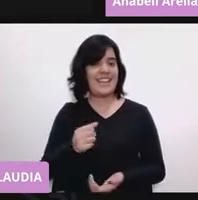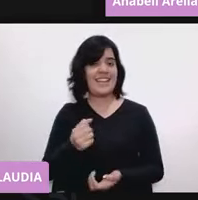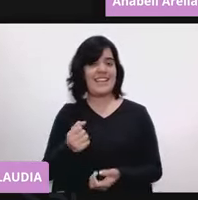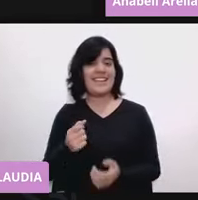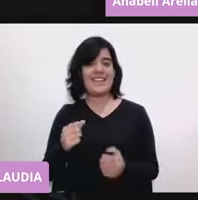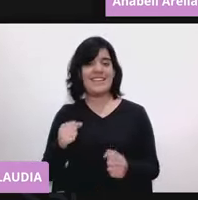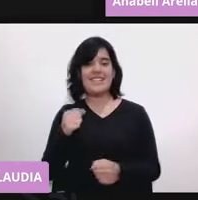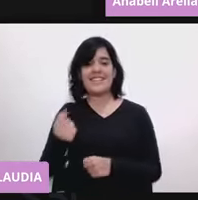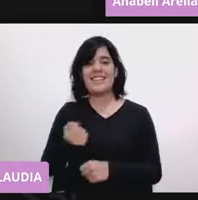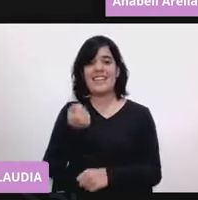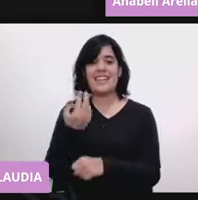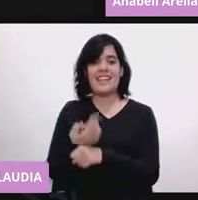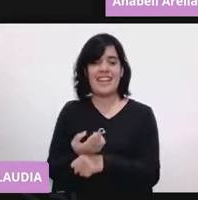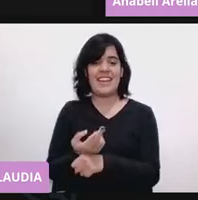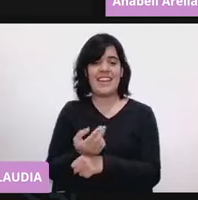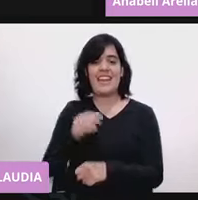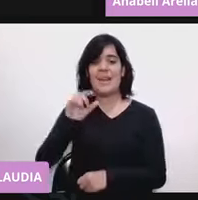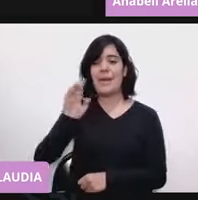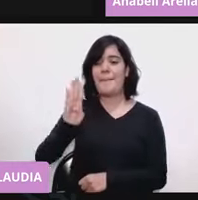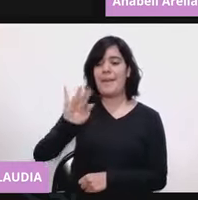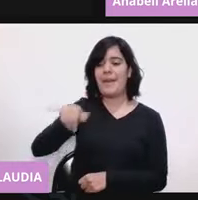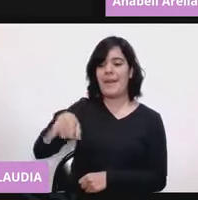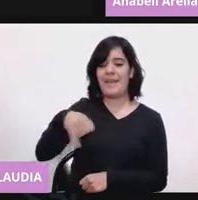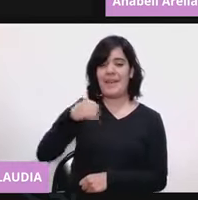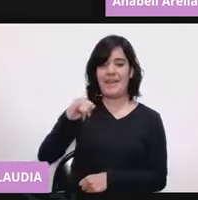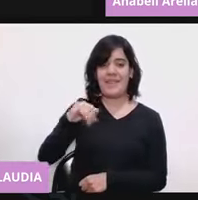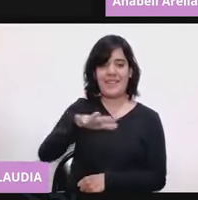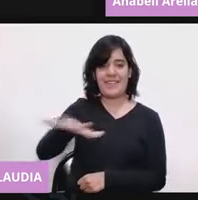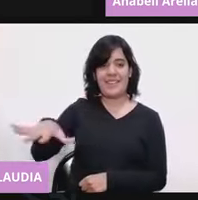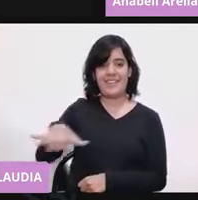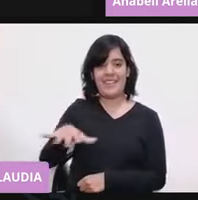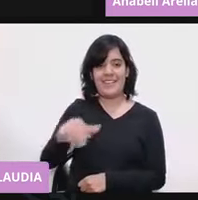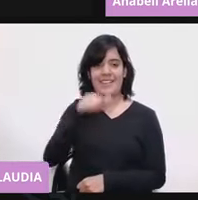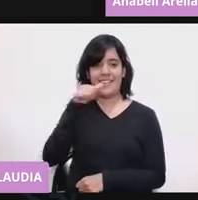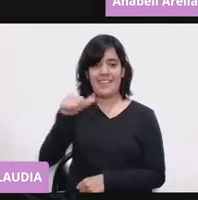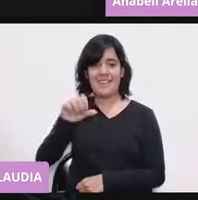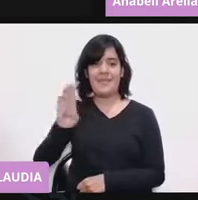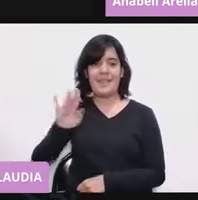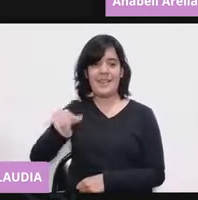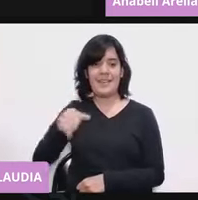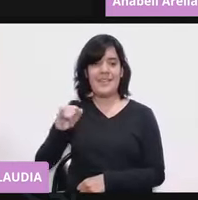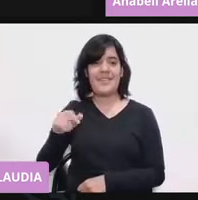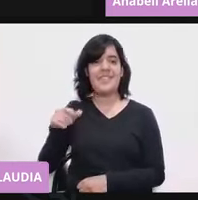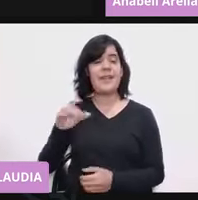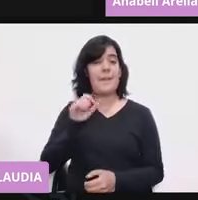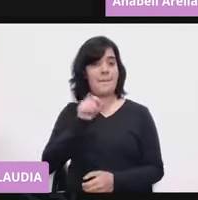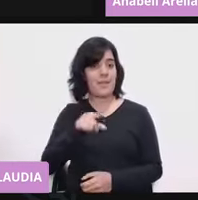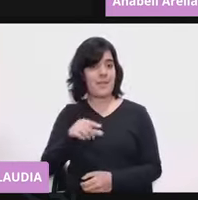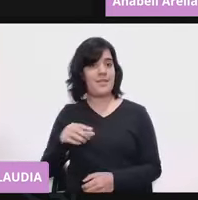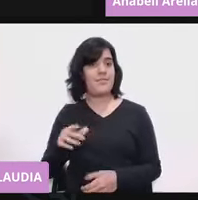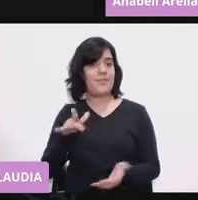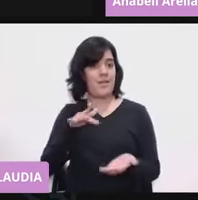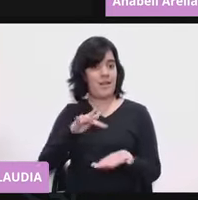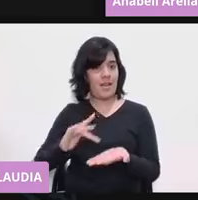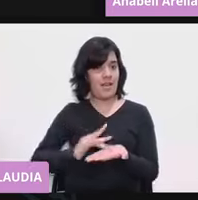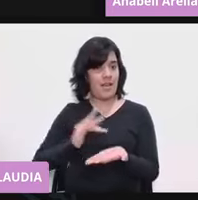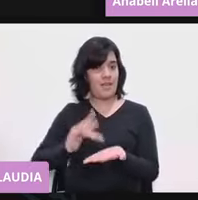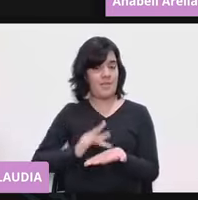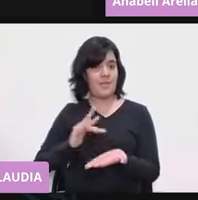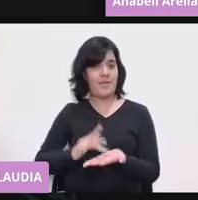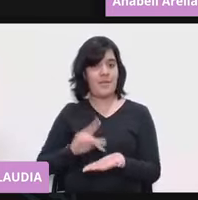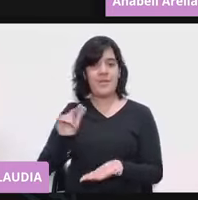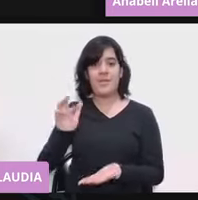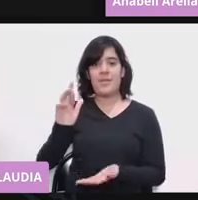jurisdicción Benito Juárez, el apoyo de la doctora Mónica, de la doctora Lidia, para que, bueno, esta plática